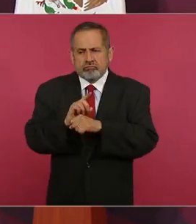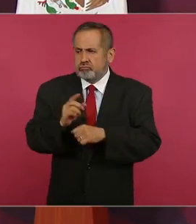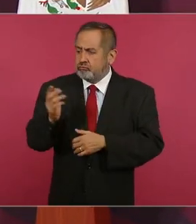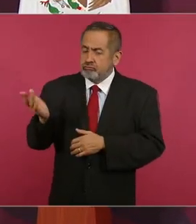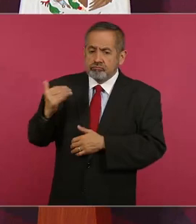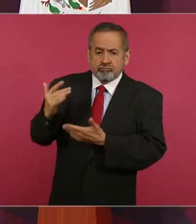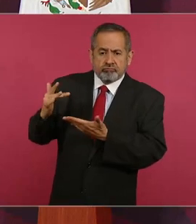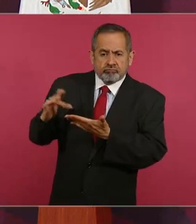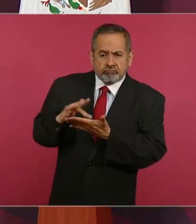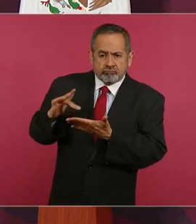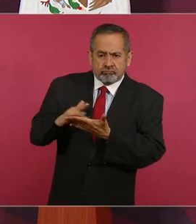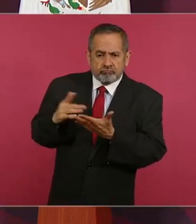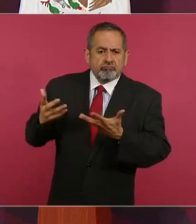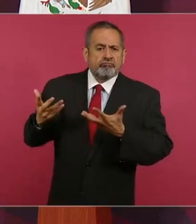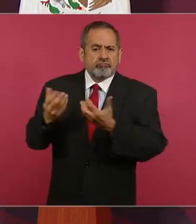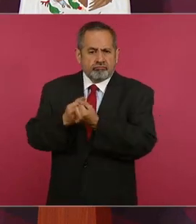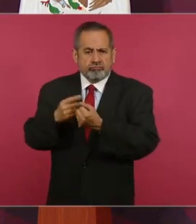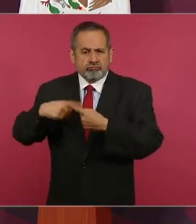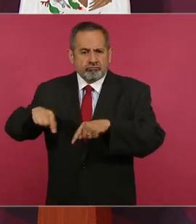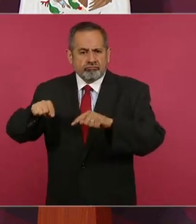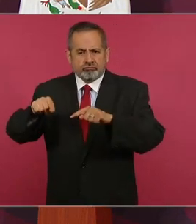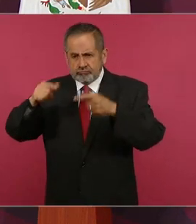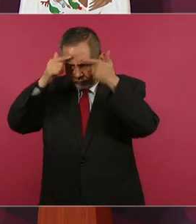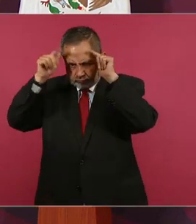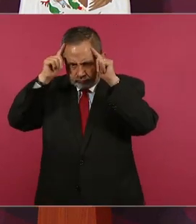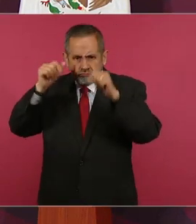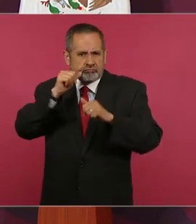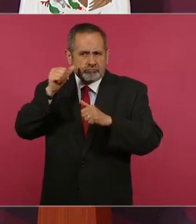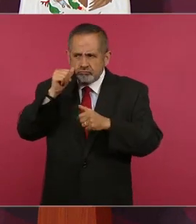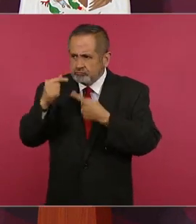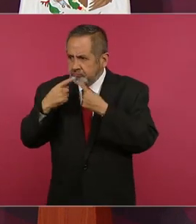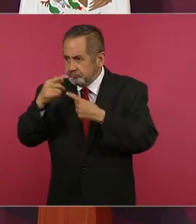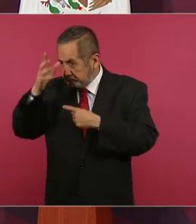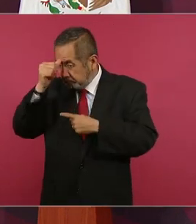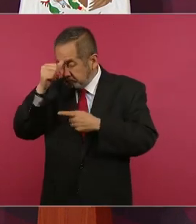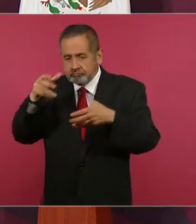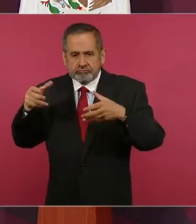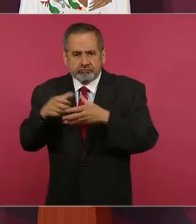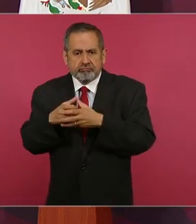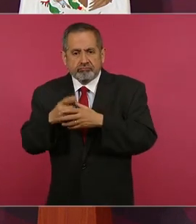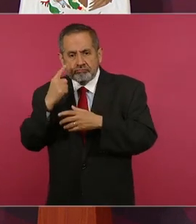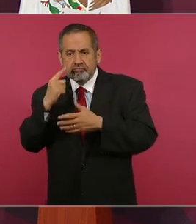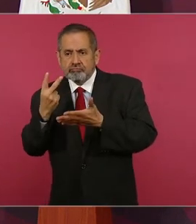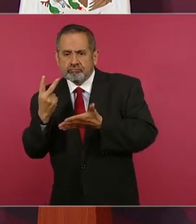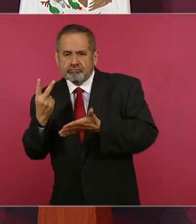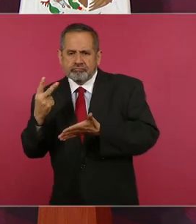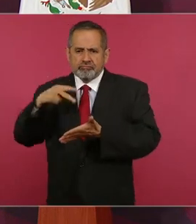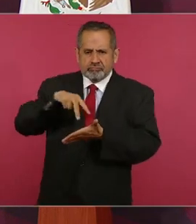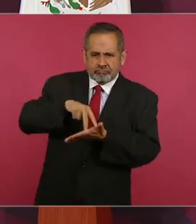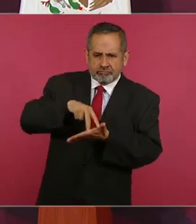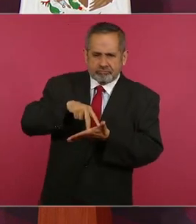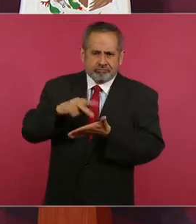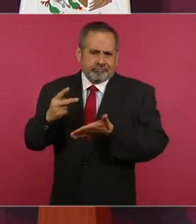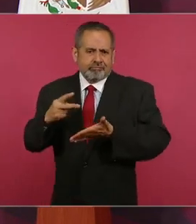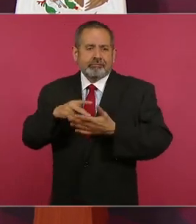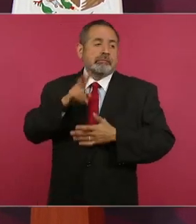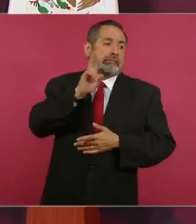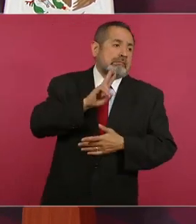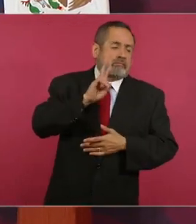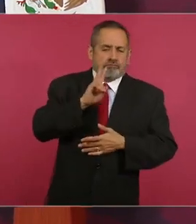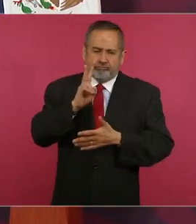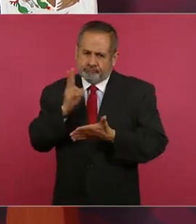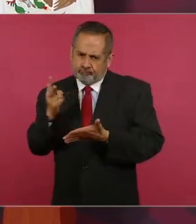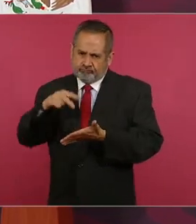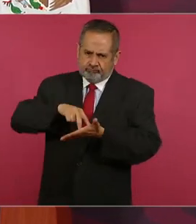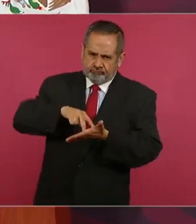apoyo de la Secretaría de Marina, lo acordamos, para tratar de levantar dos, no para tratar, para levantar dos postes